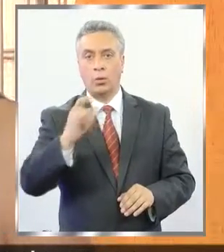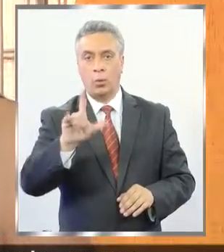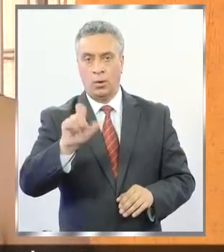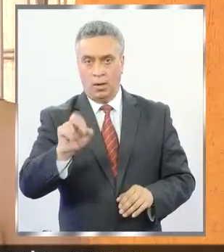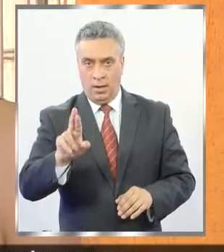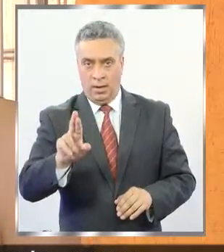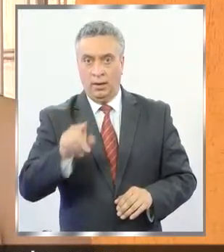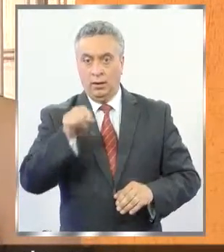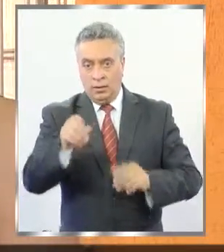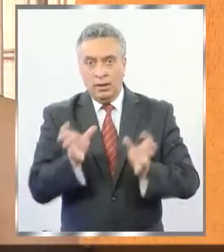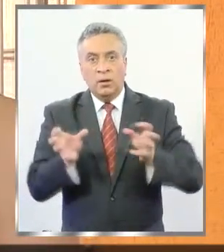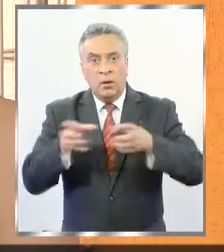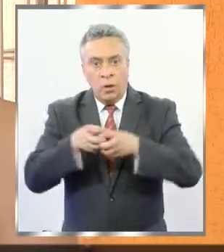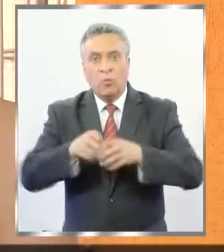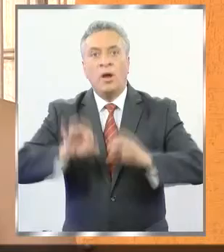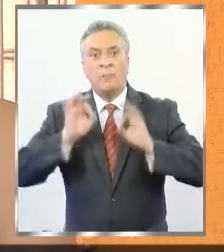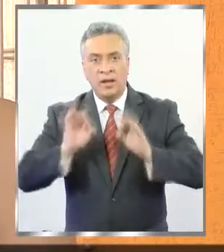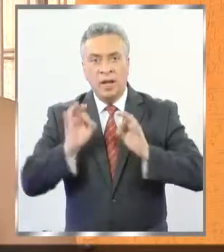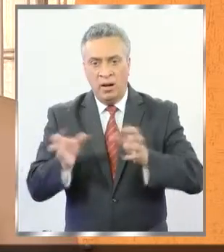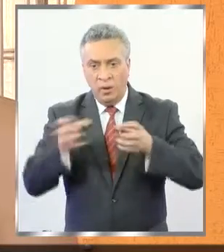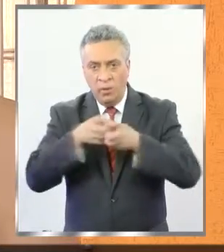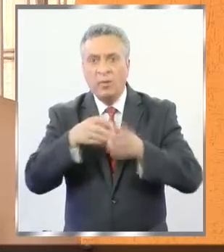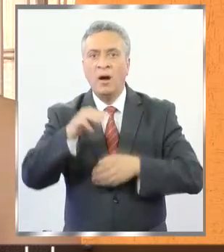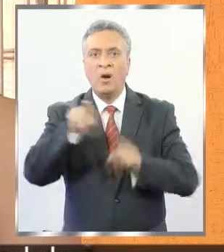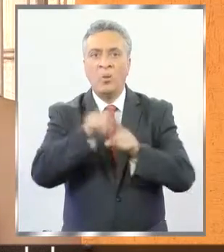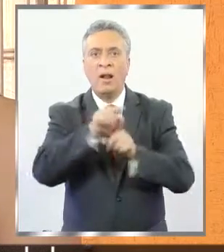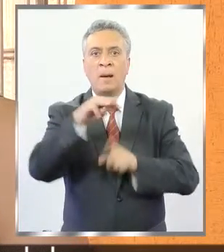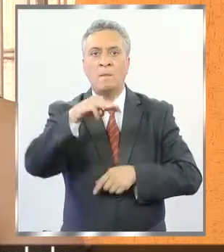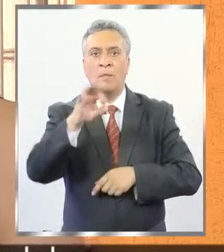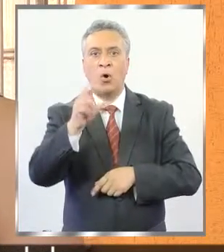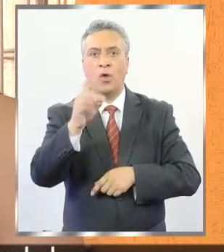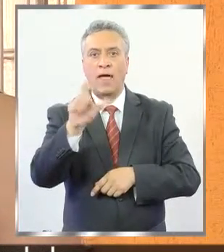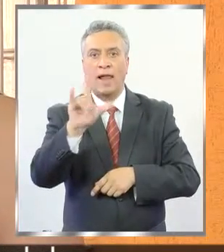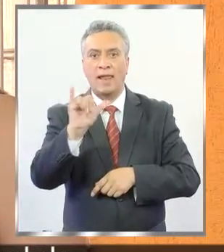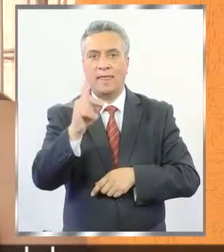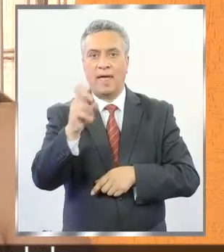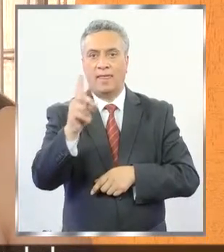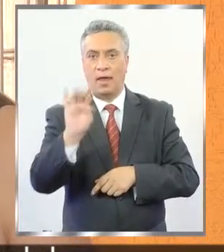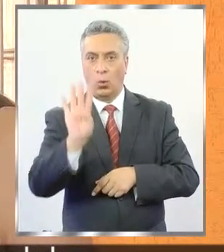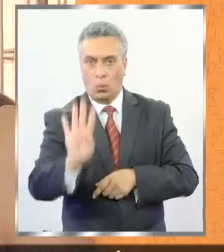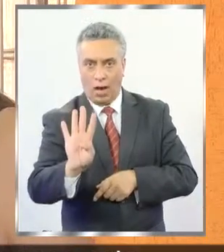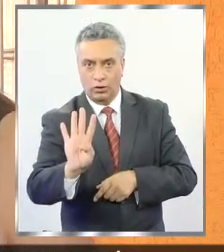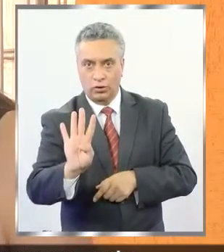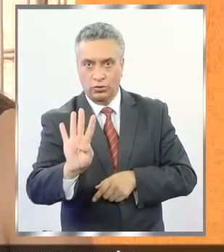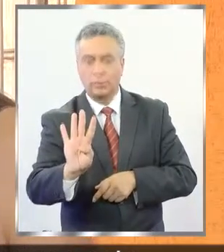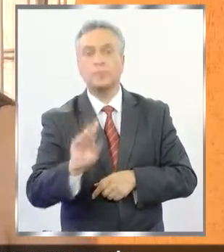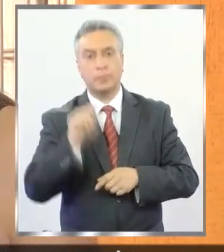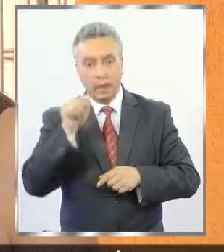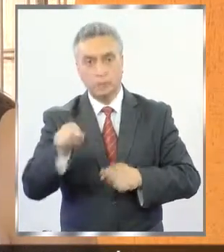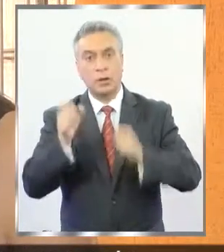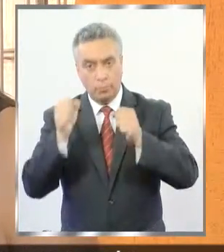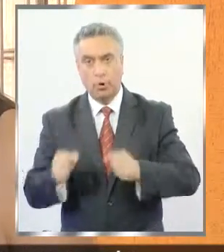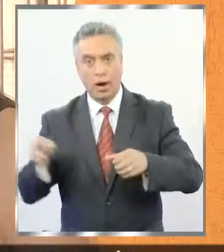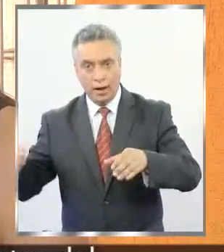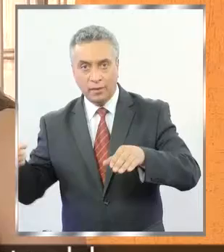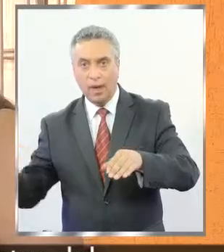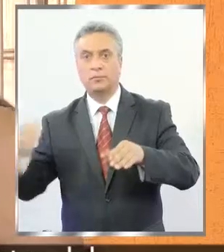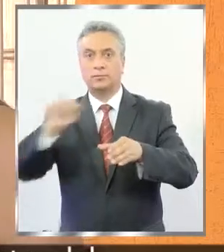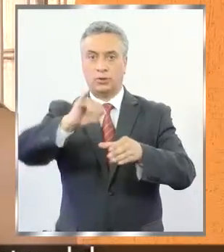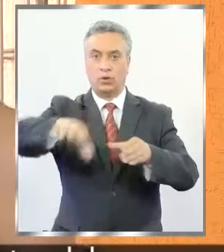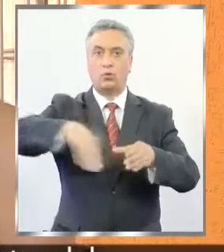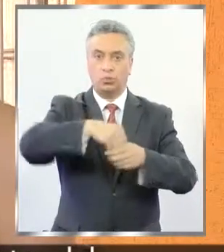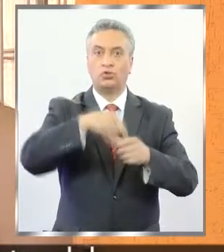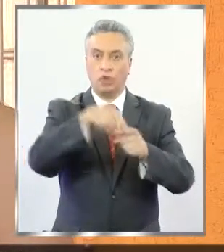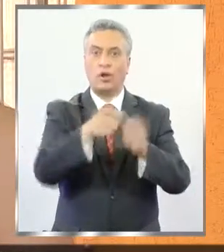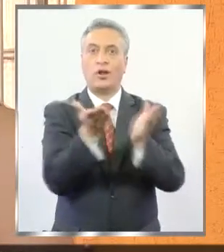hemos formado este grupo especial, un grupo de modalidad 4, con la finalidad de preparar a los chicos, de que tengan esta posibilidad